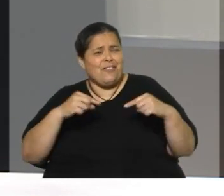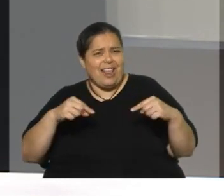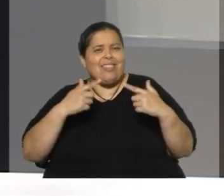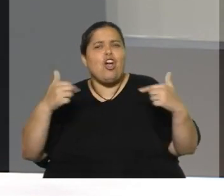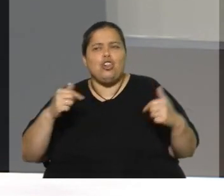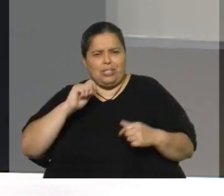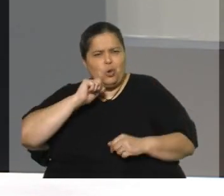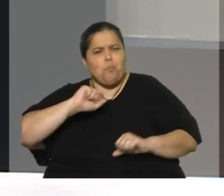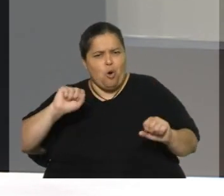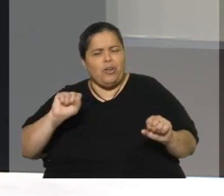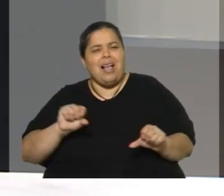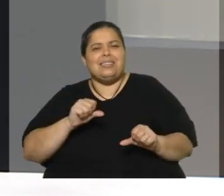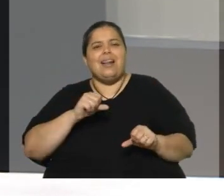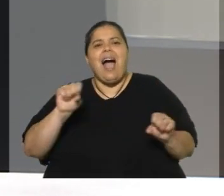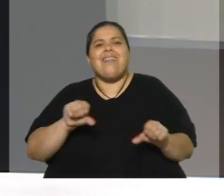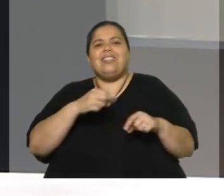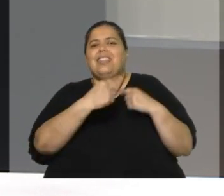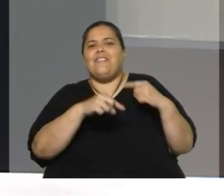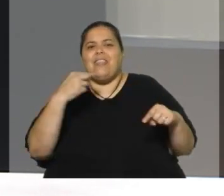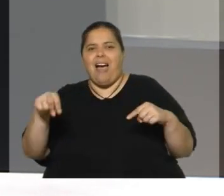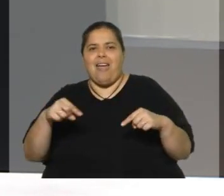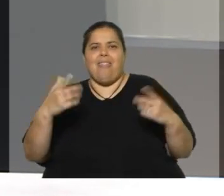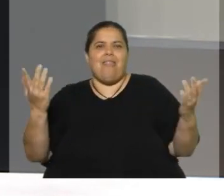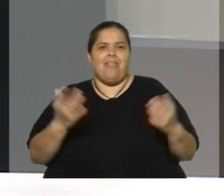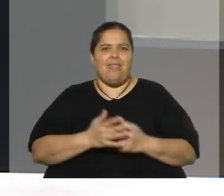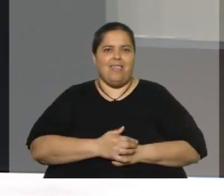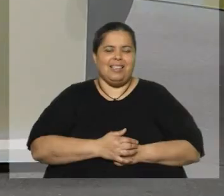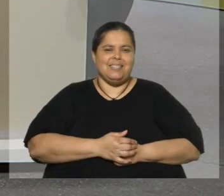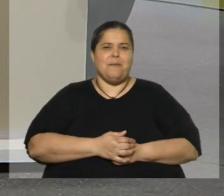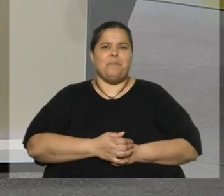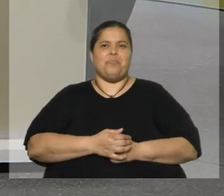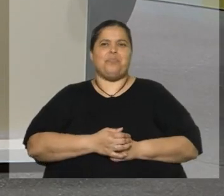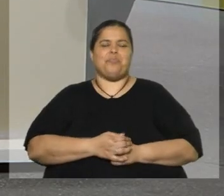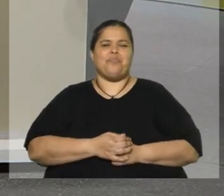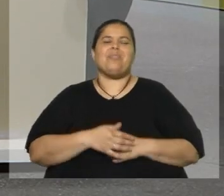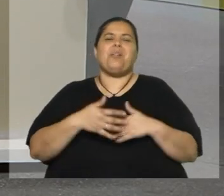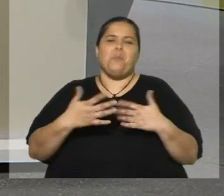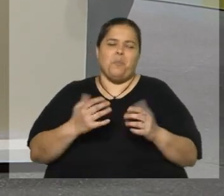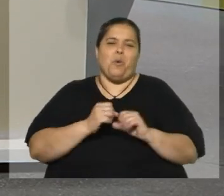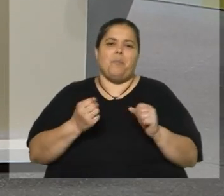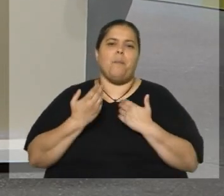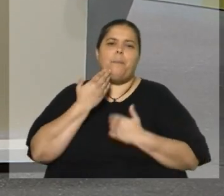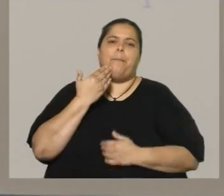distintas actividades. Por lo estamos acostumbrados a atrever a Mucho y preguntarle sobre